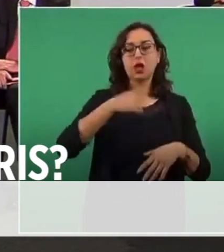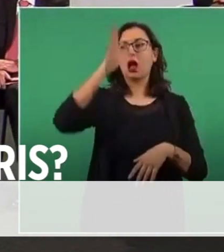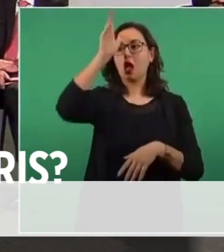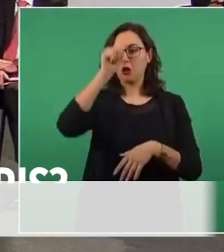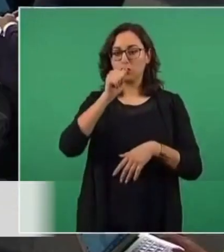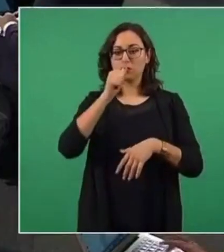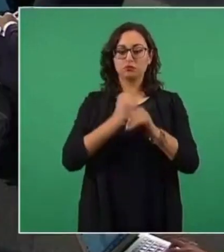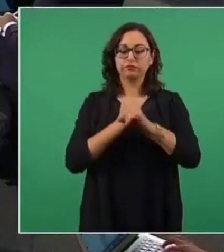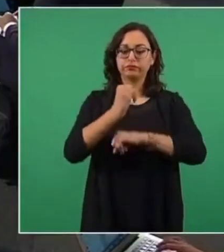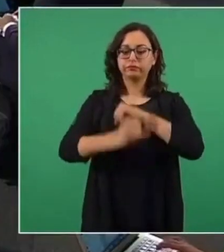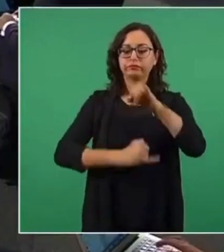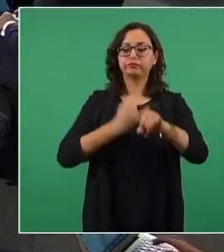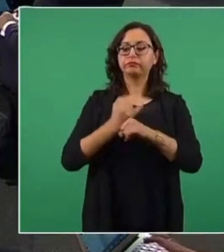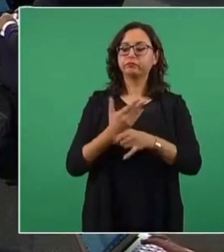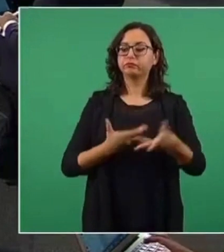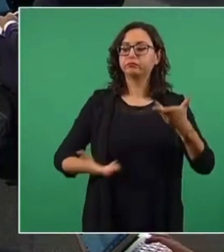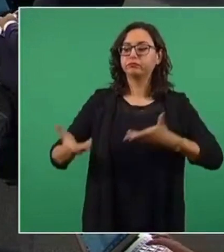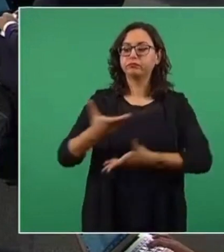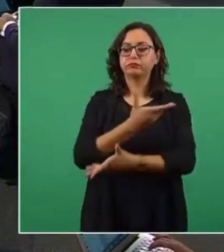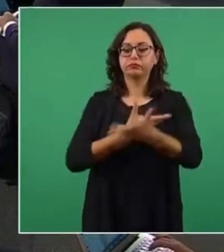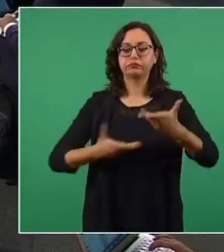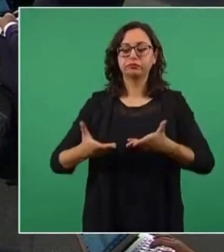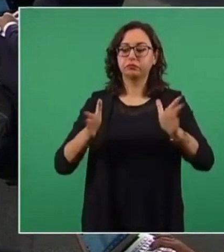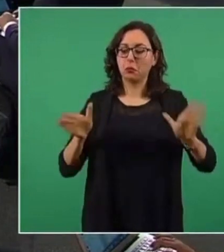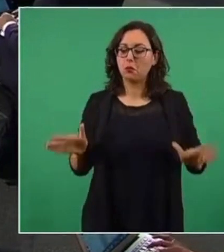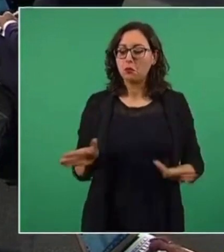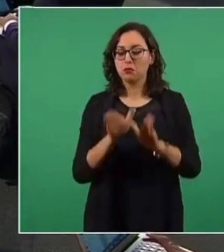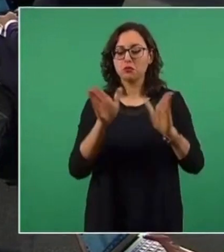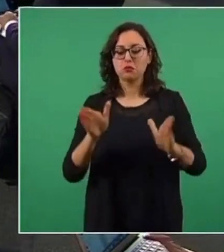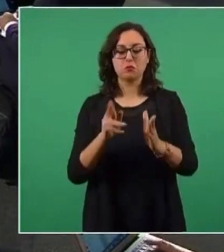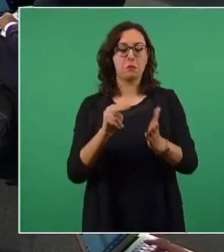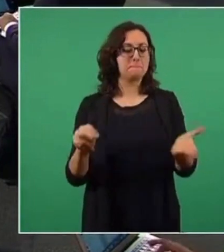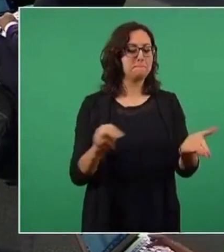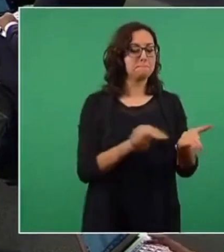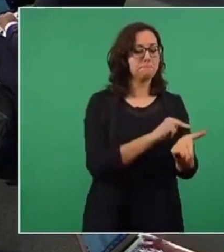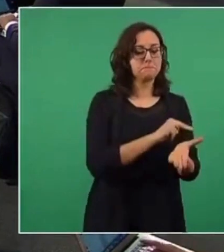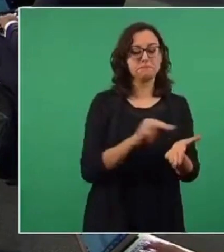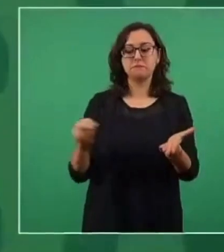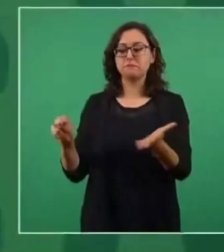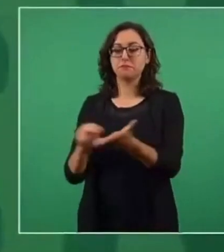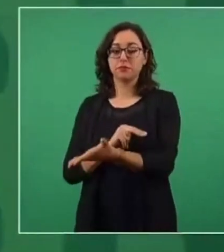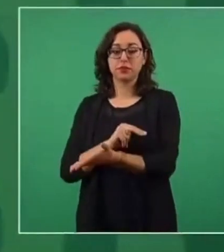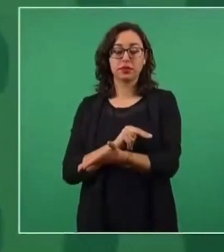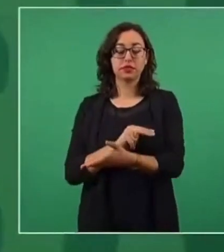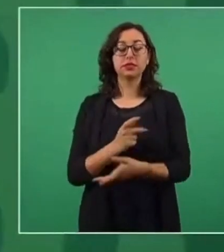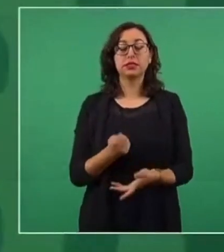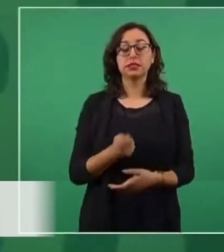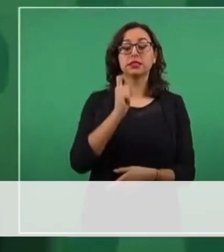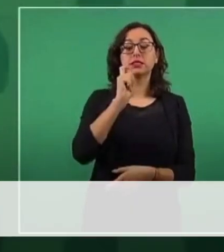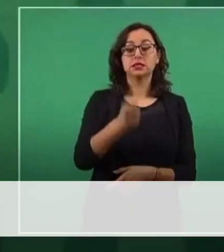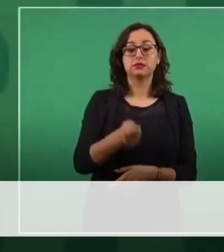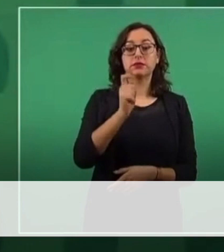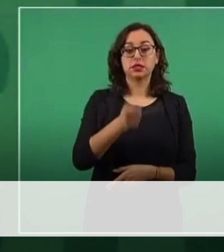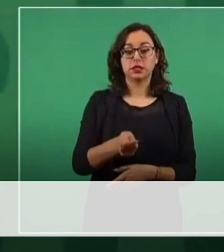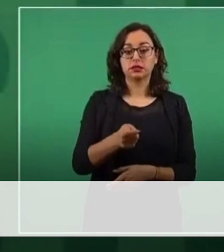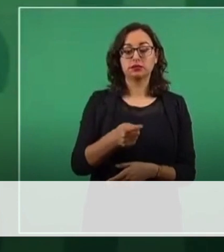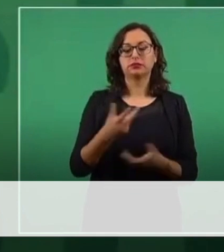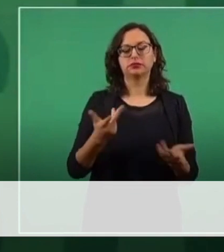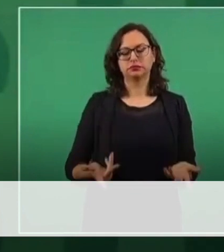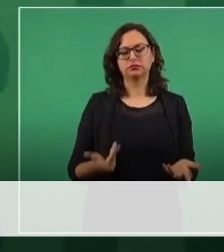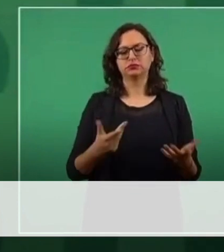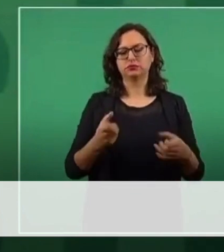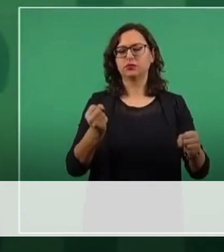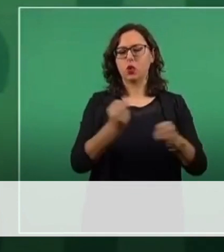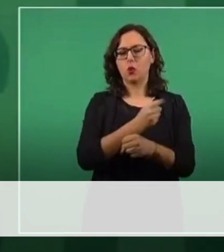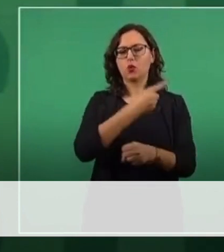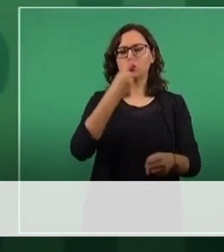cooperación internacional de manera que podamos promover, fomentar las opciones, como ya dijo el señor